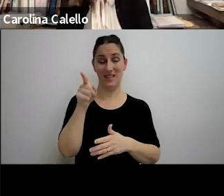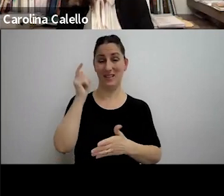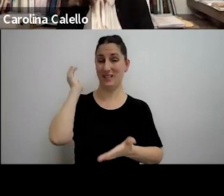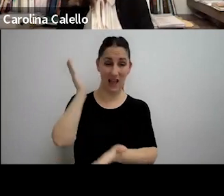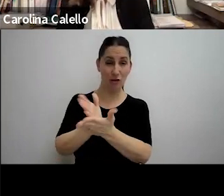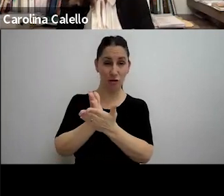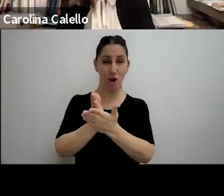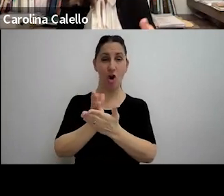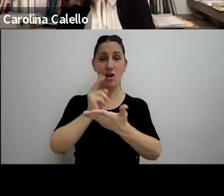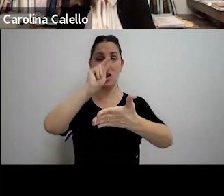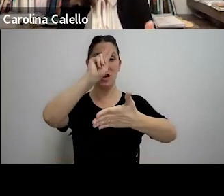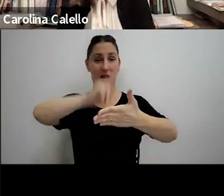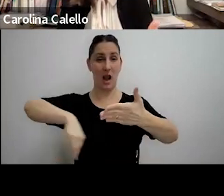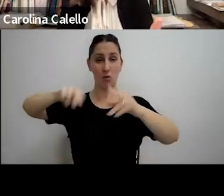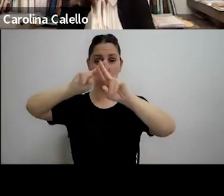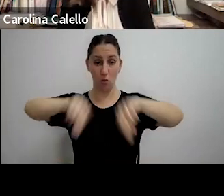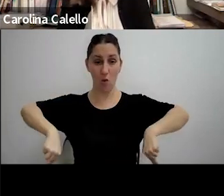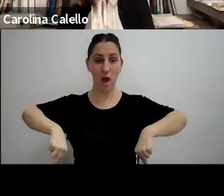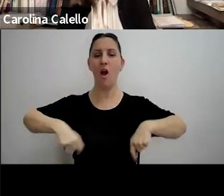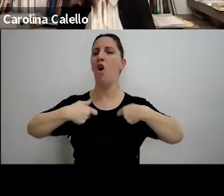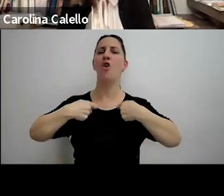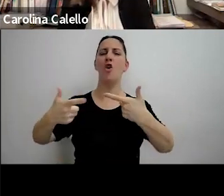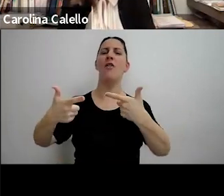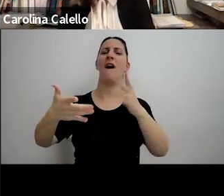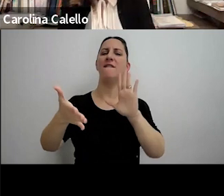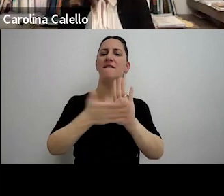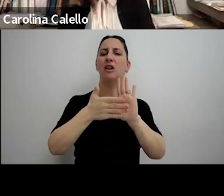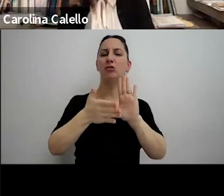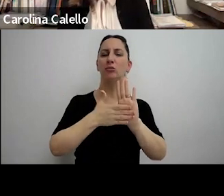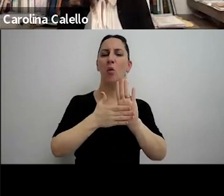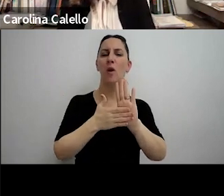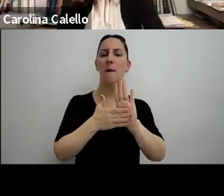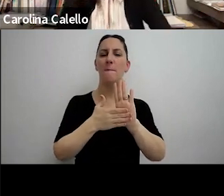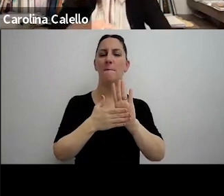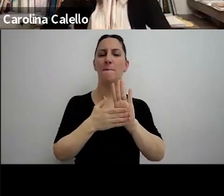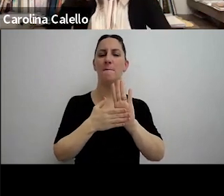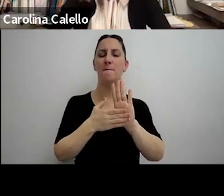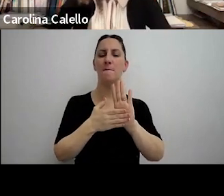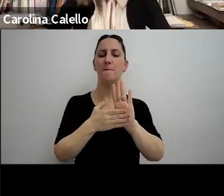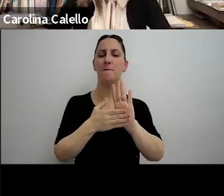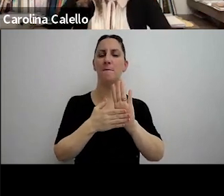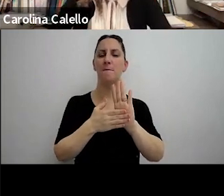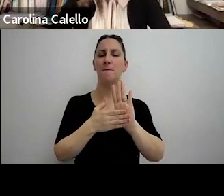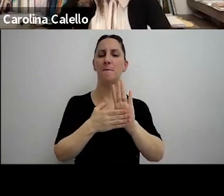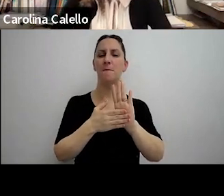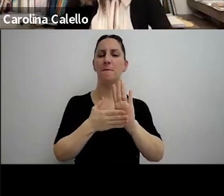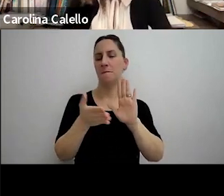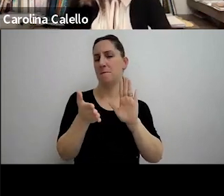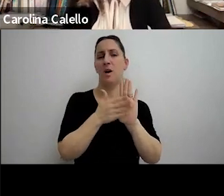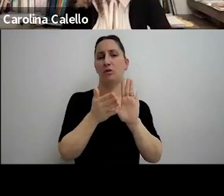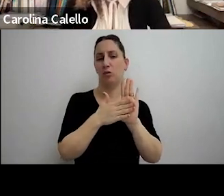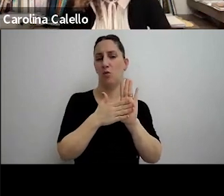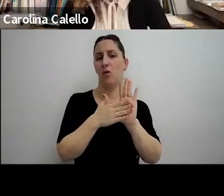clausura es no emitir factura en las condiciones y bajo las condiciones que